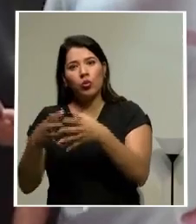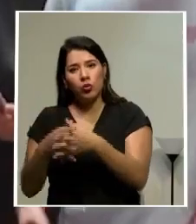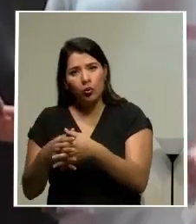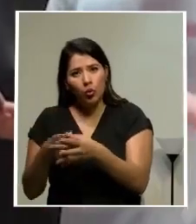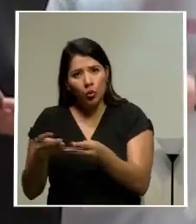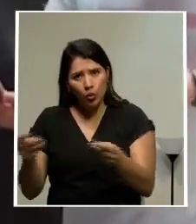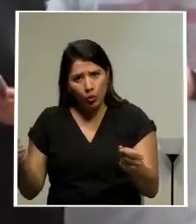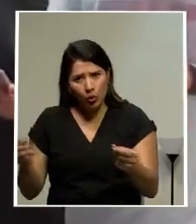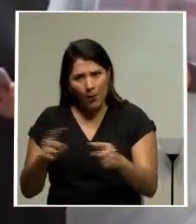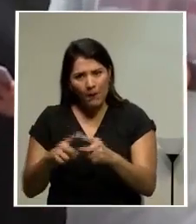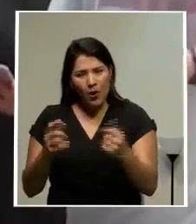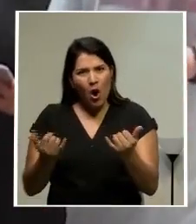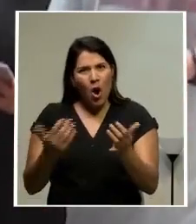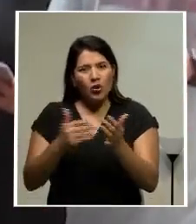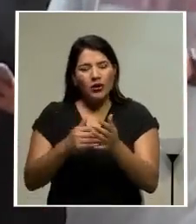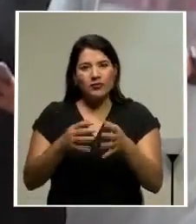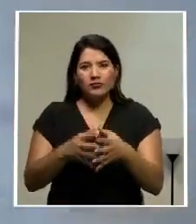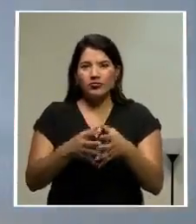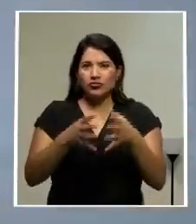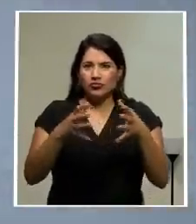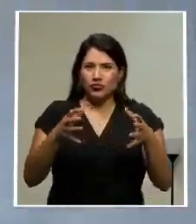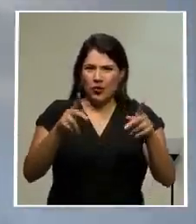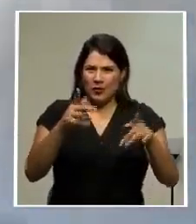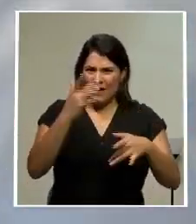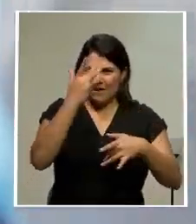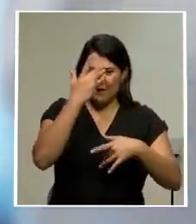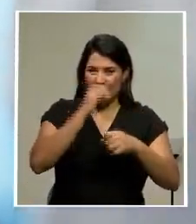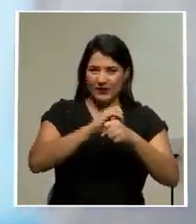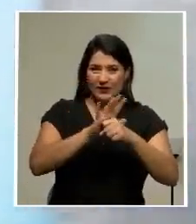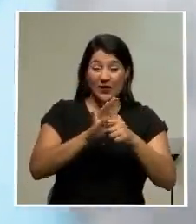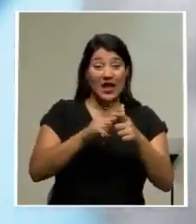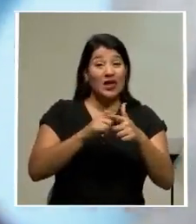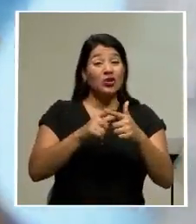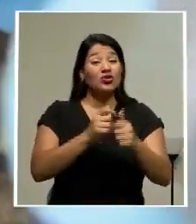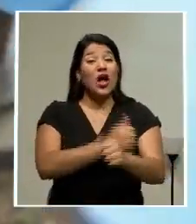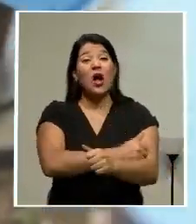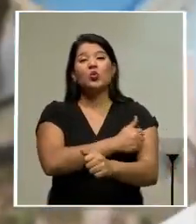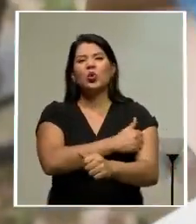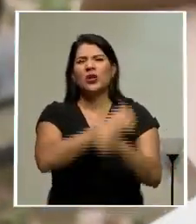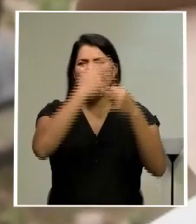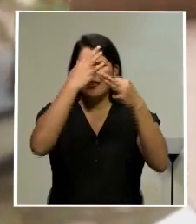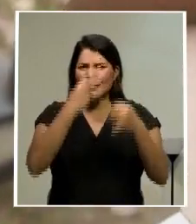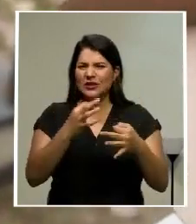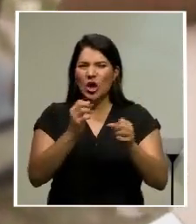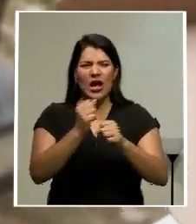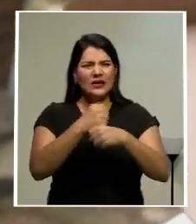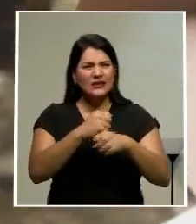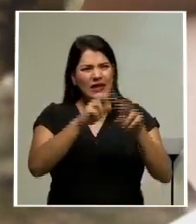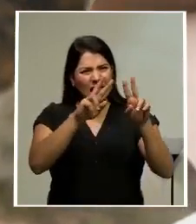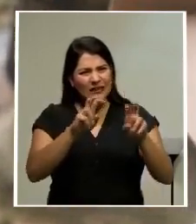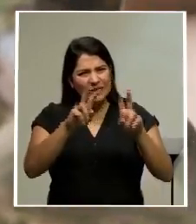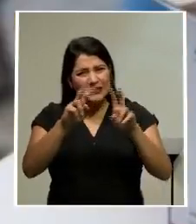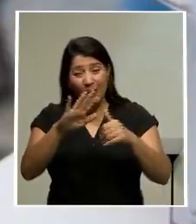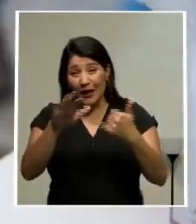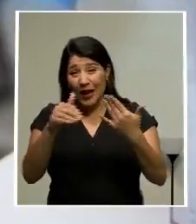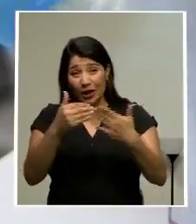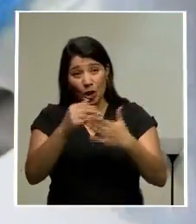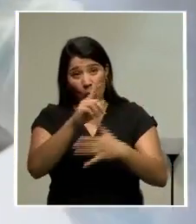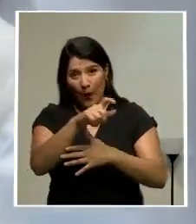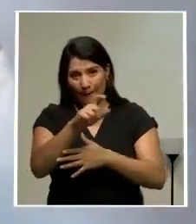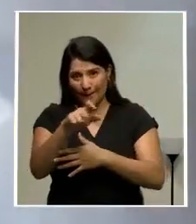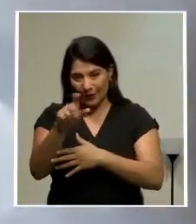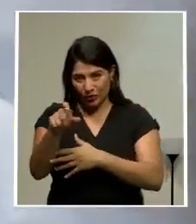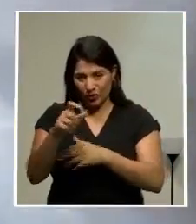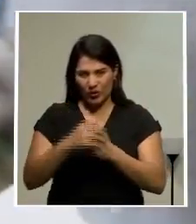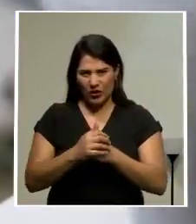registra un nuevo brote de casos, por lo cual las autoridades decidieron testear a todos los habitantes. El resurgimiento